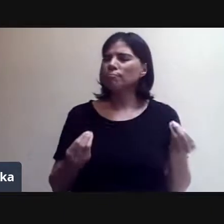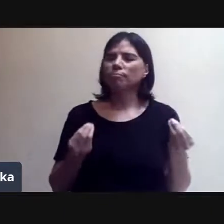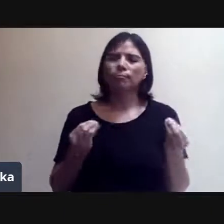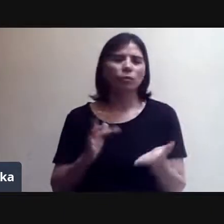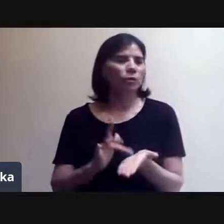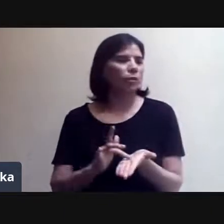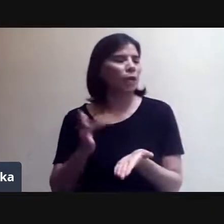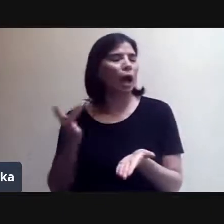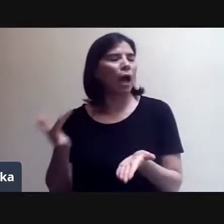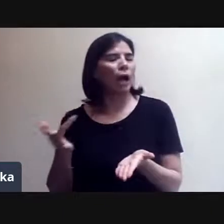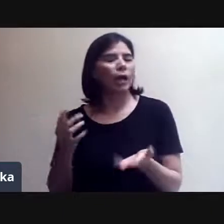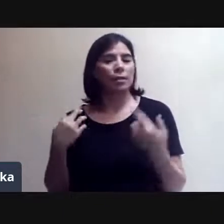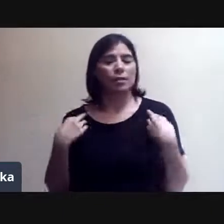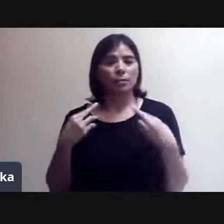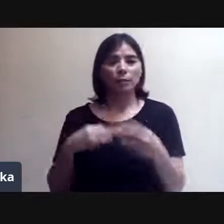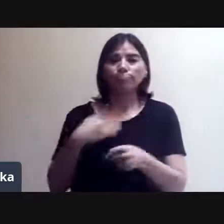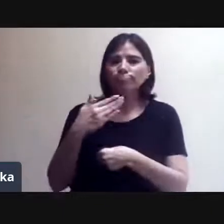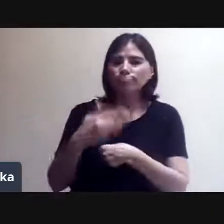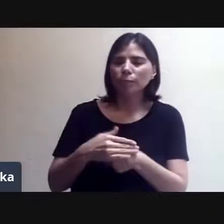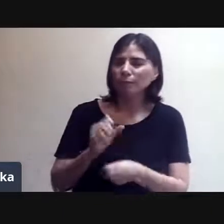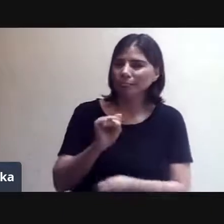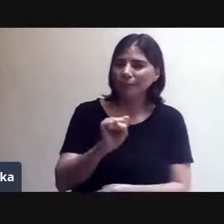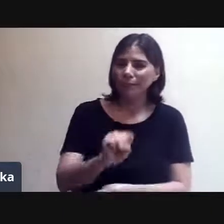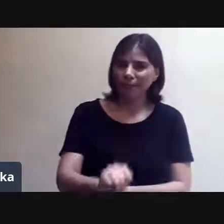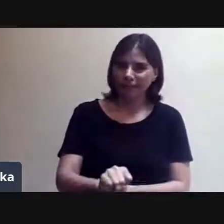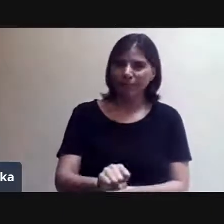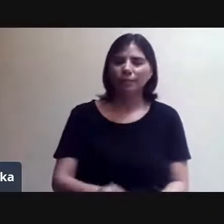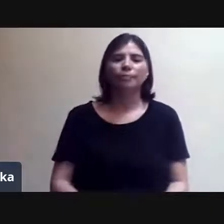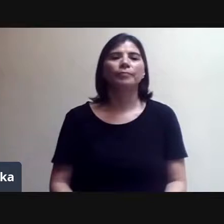vemos la siguiente semana y que pasen un excelente día.